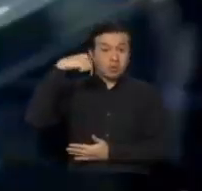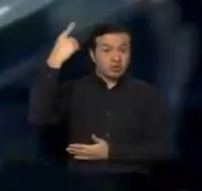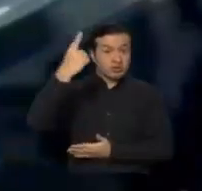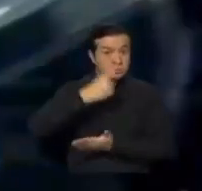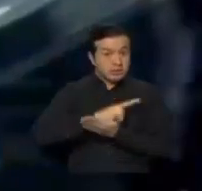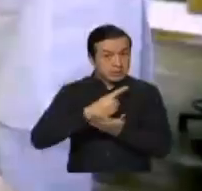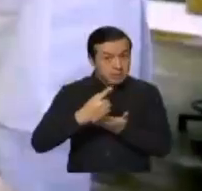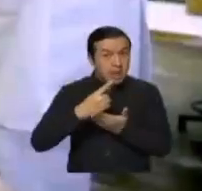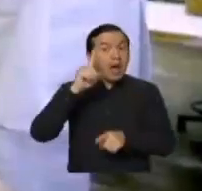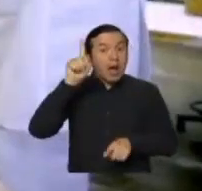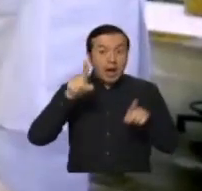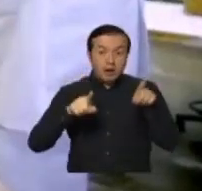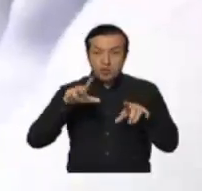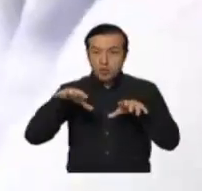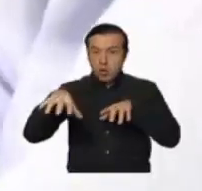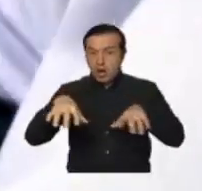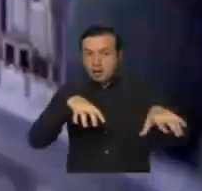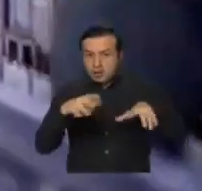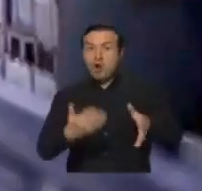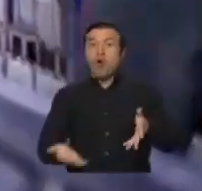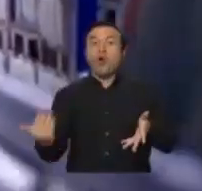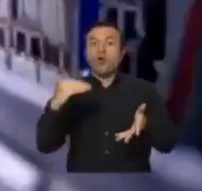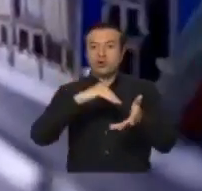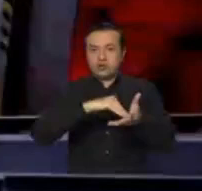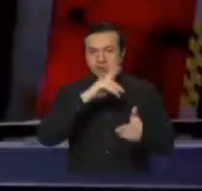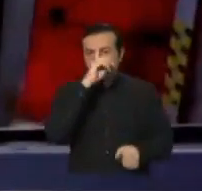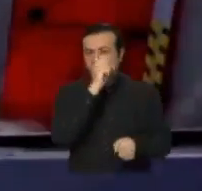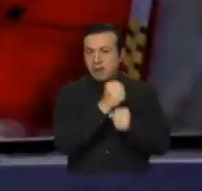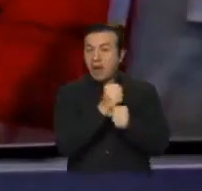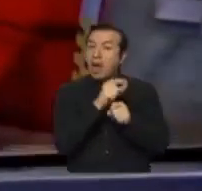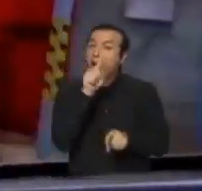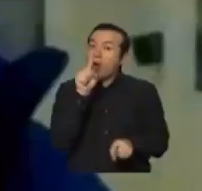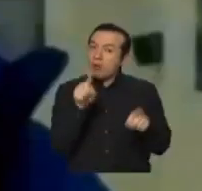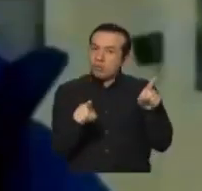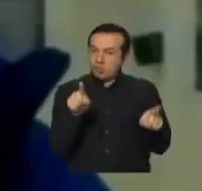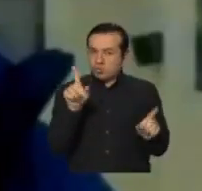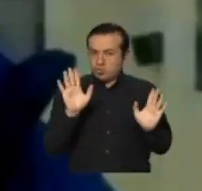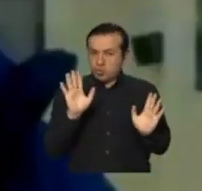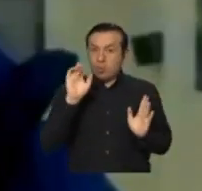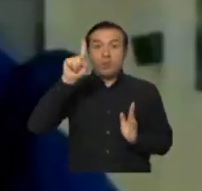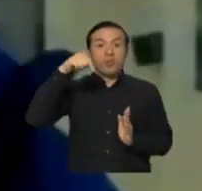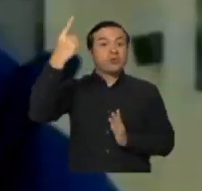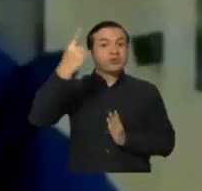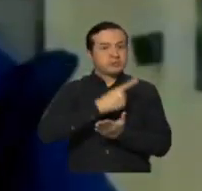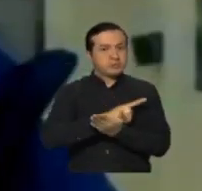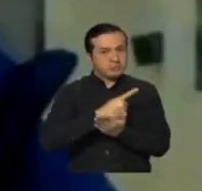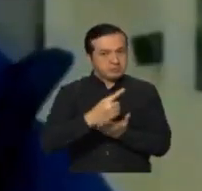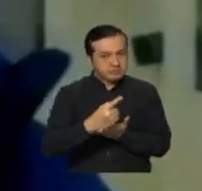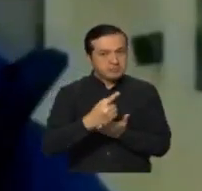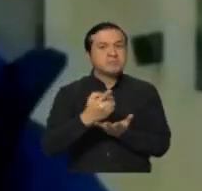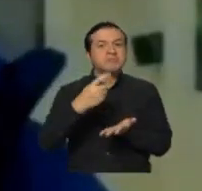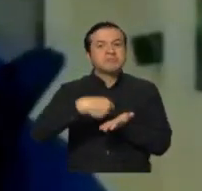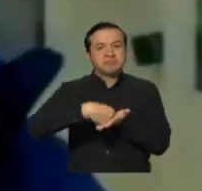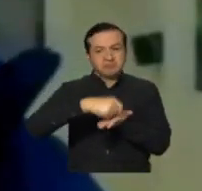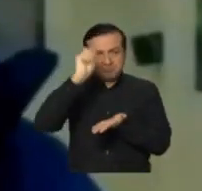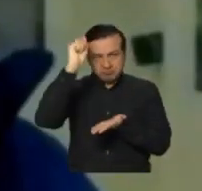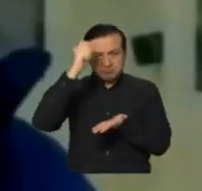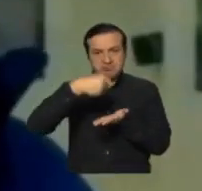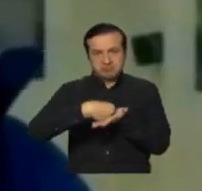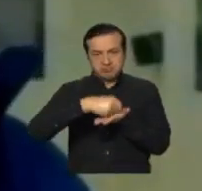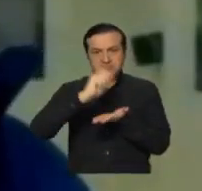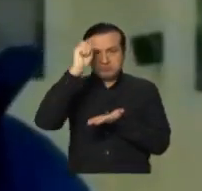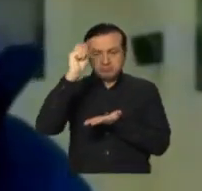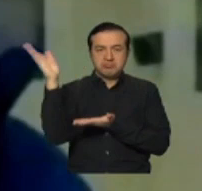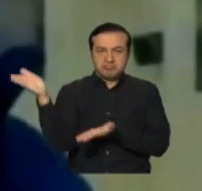Proceso que será revisado estrictamente por el COE. Se ha decidido que a partir de la próxima semana se autorice la operación